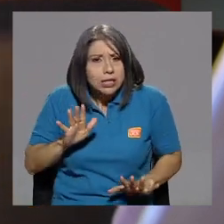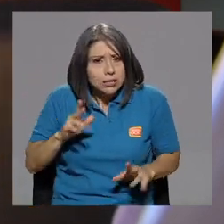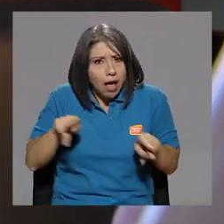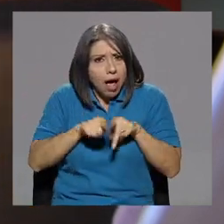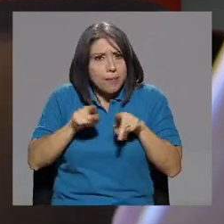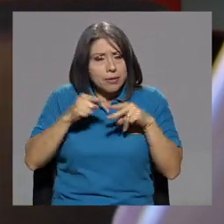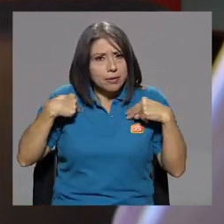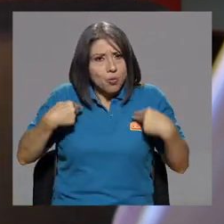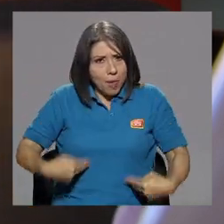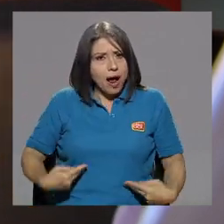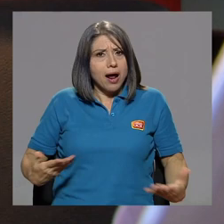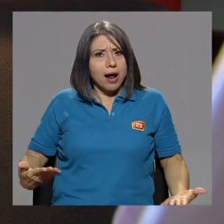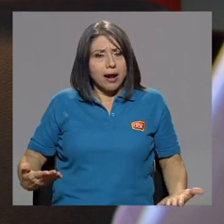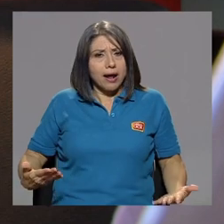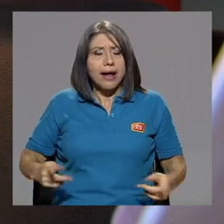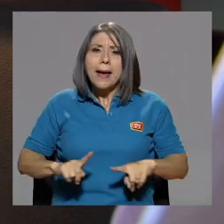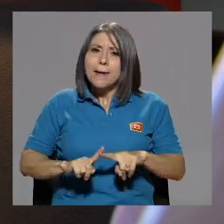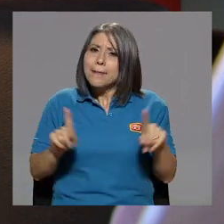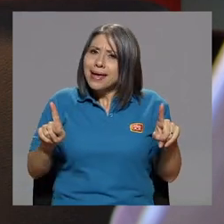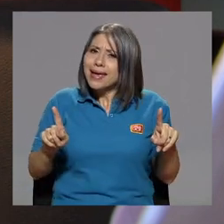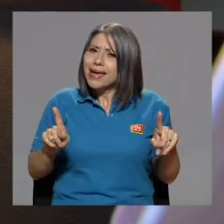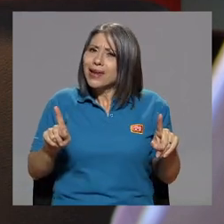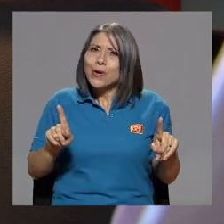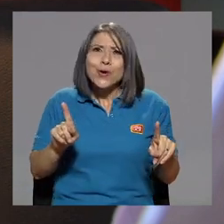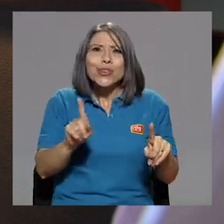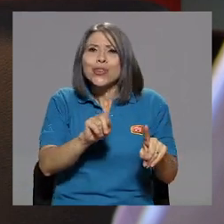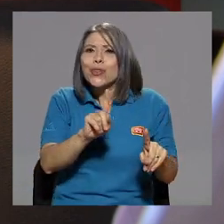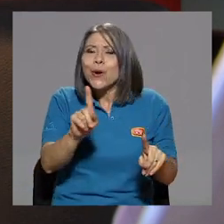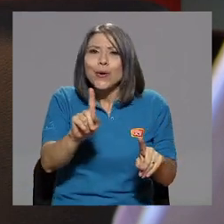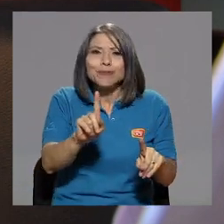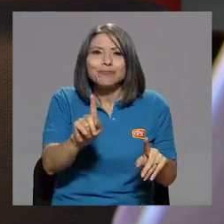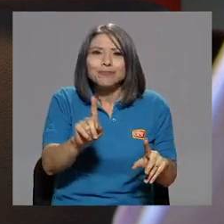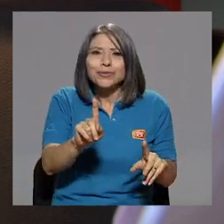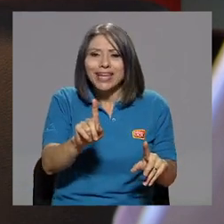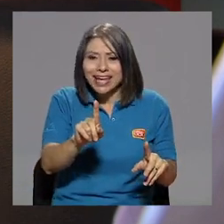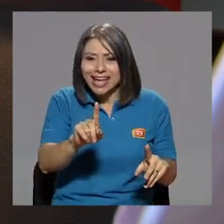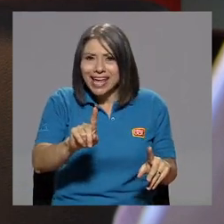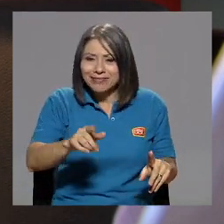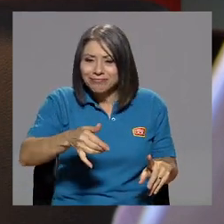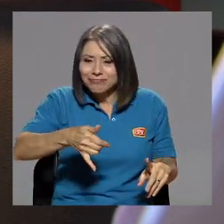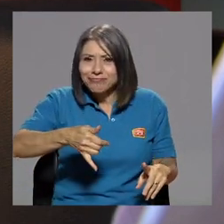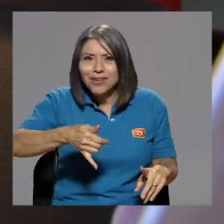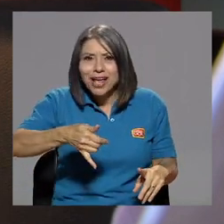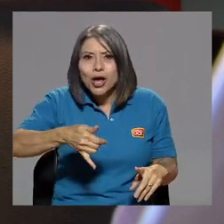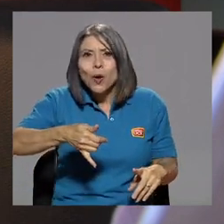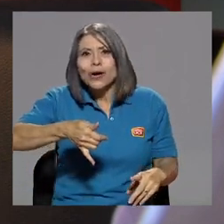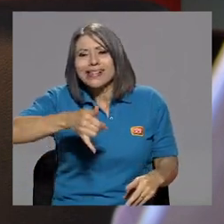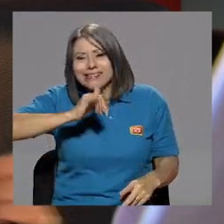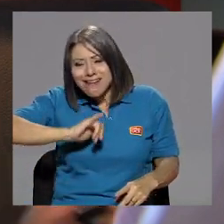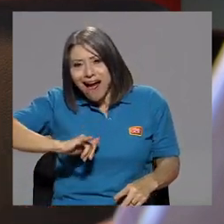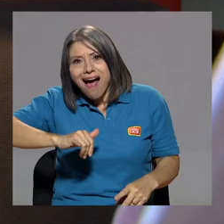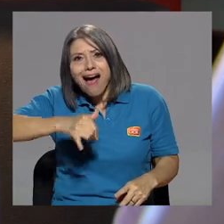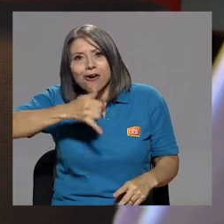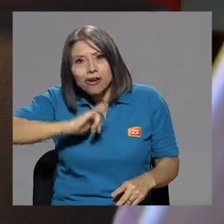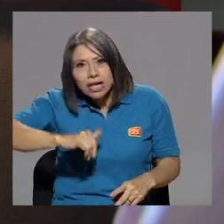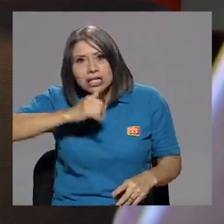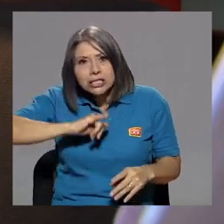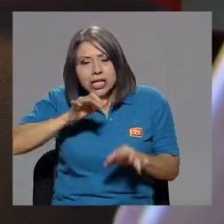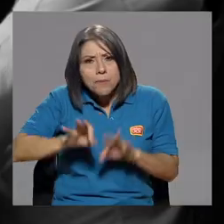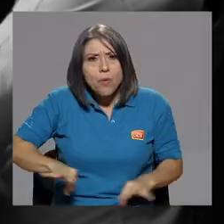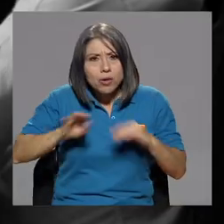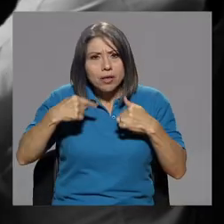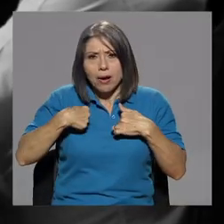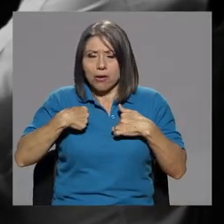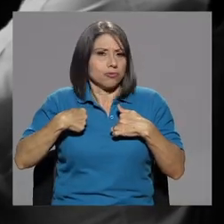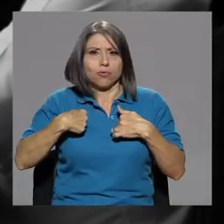humana, pero no que el trago ya sea importante para uno.